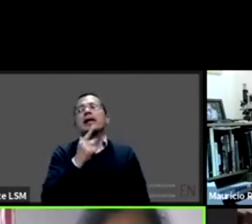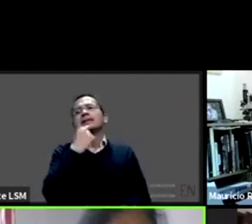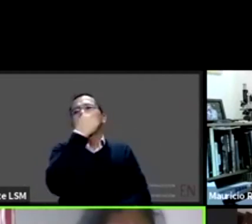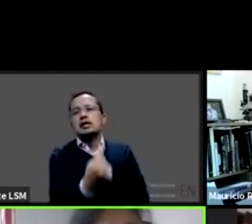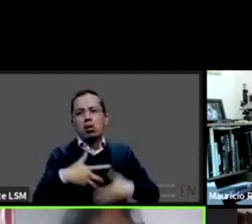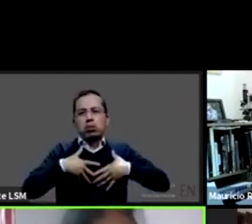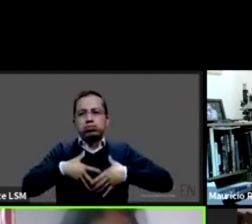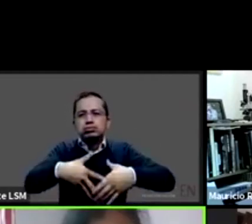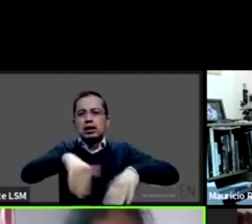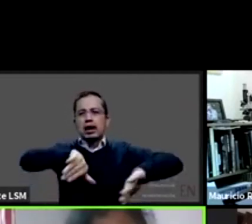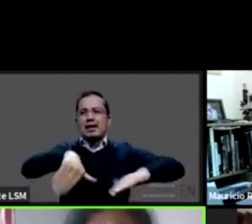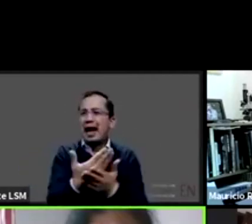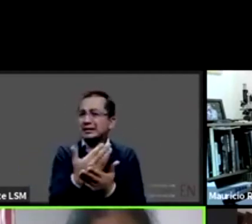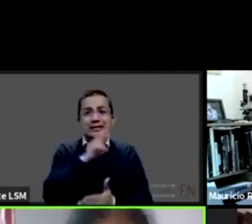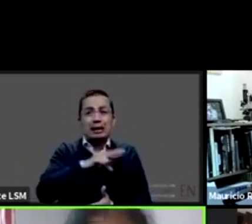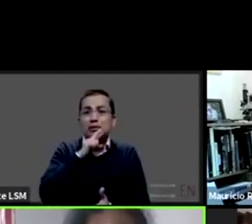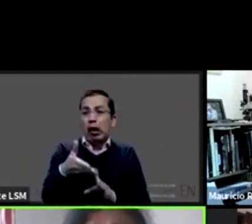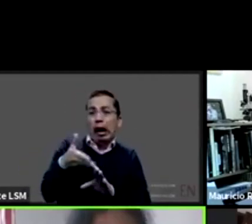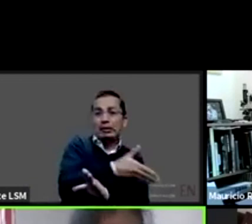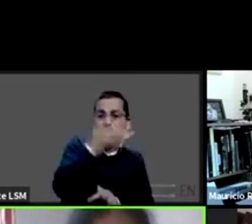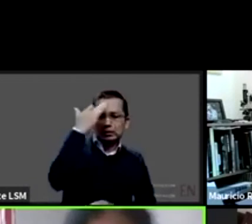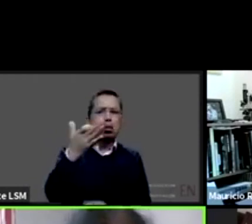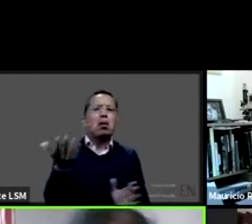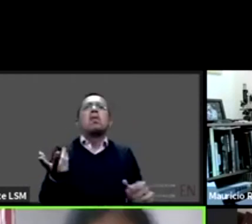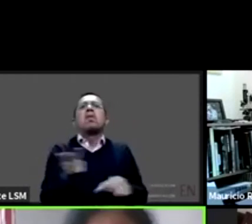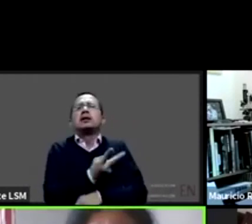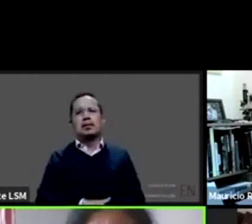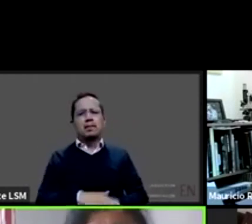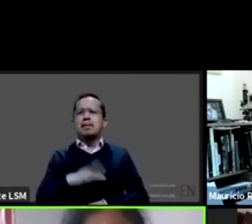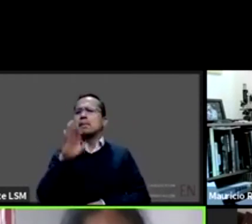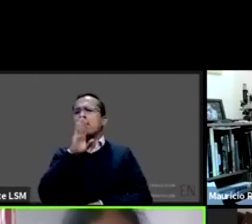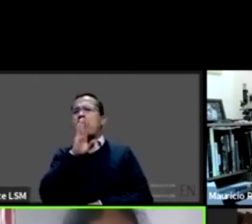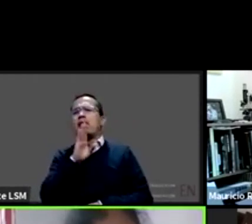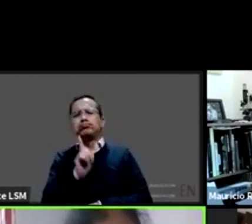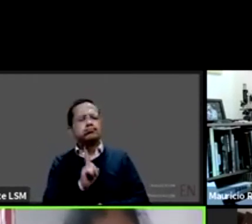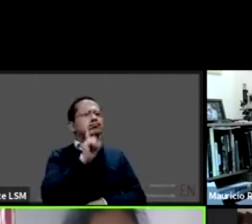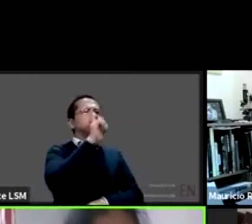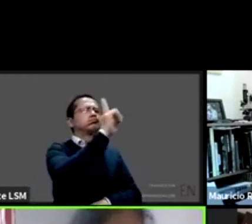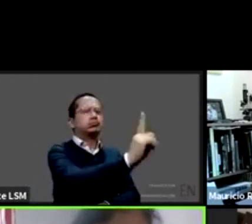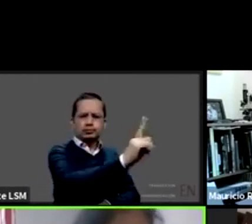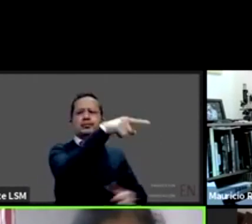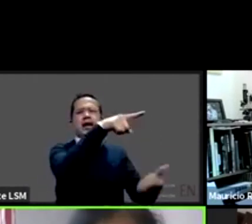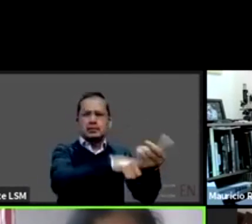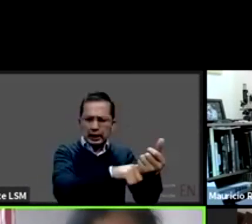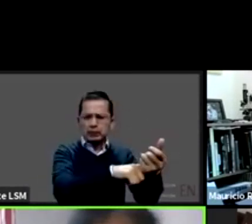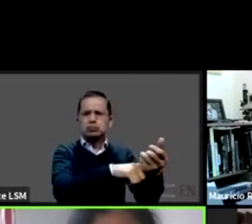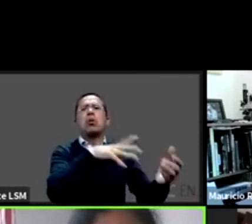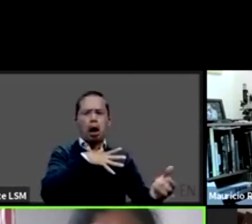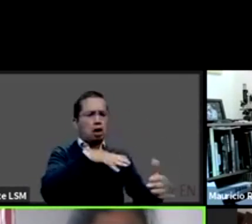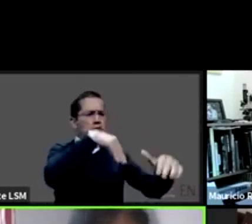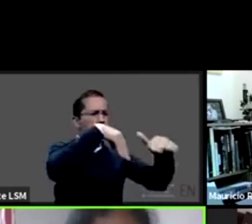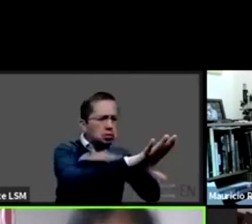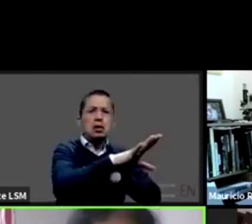hospitalizados y las mamás van como debe de ser no y tienen sus espacios para lactarlos no